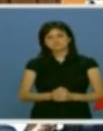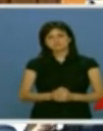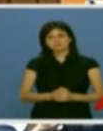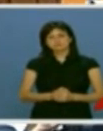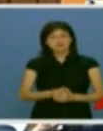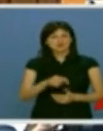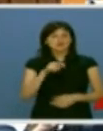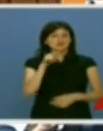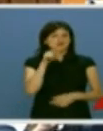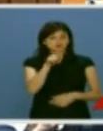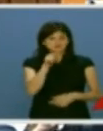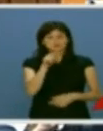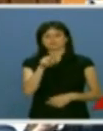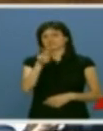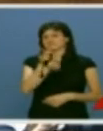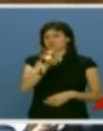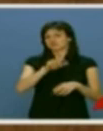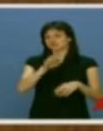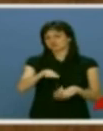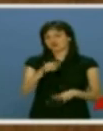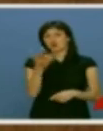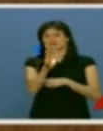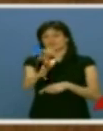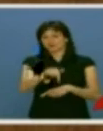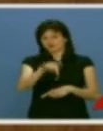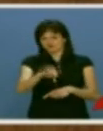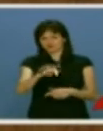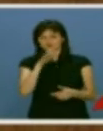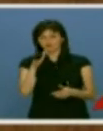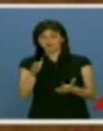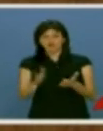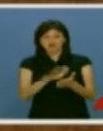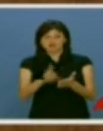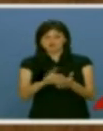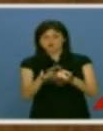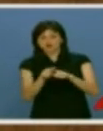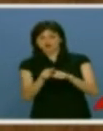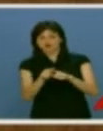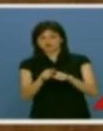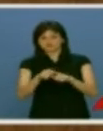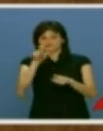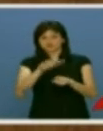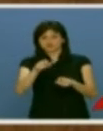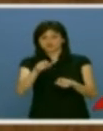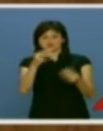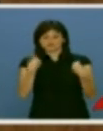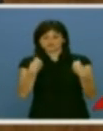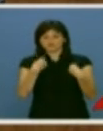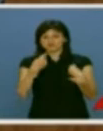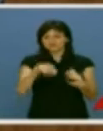Y eso vale incluso para las ofertas de hoy, incluida la agenda para la población a la que con estos criterios también